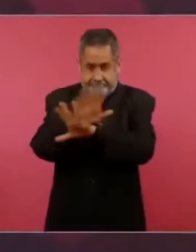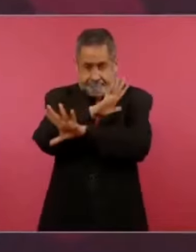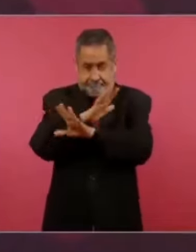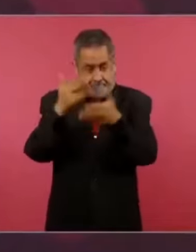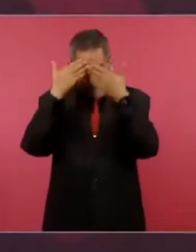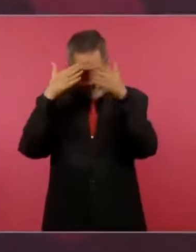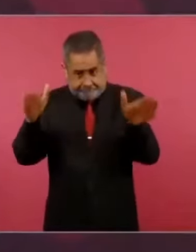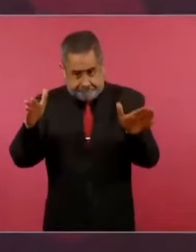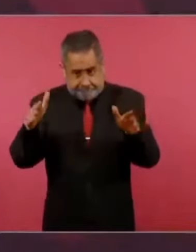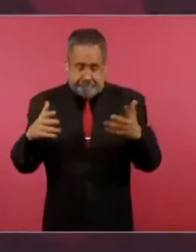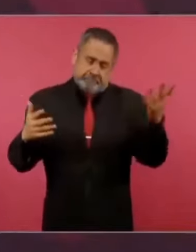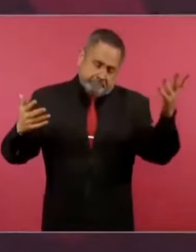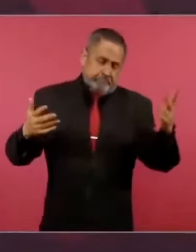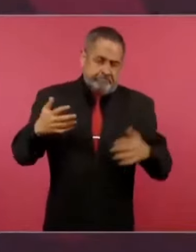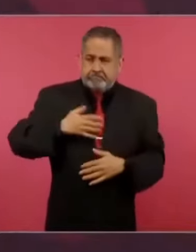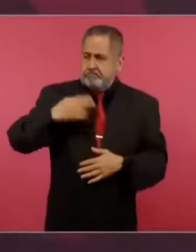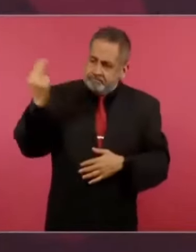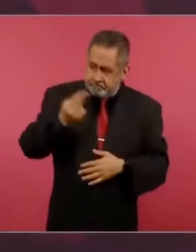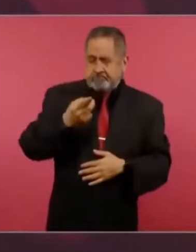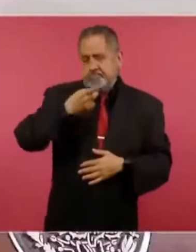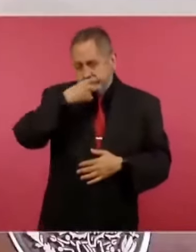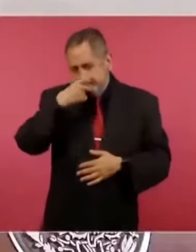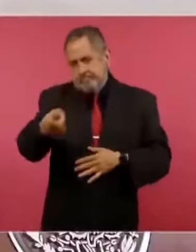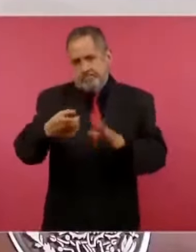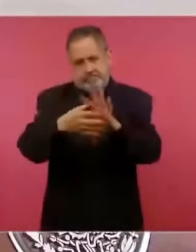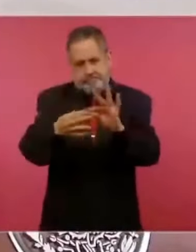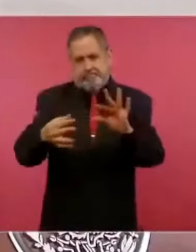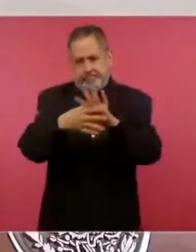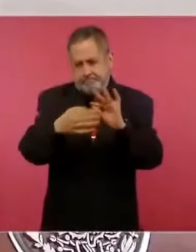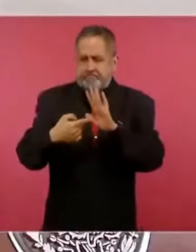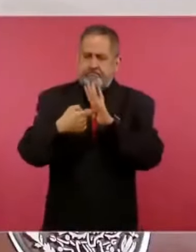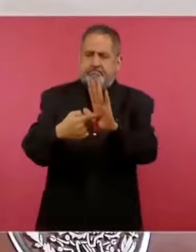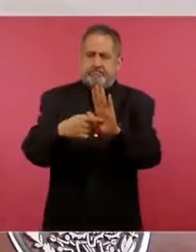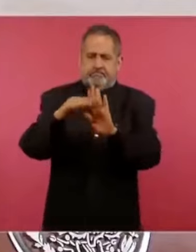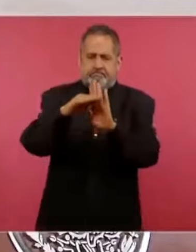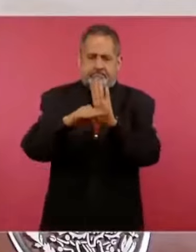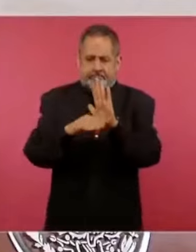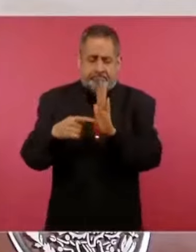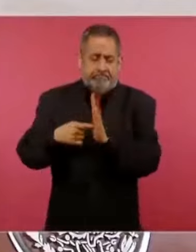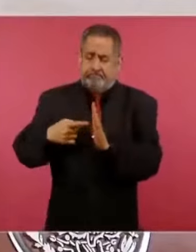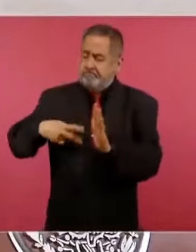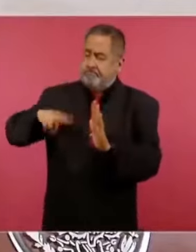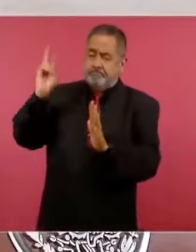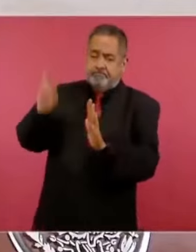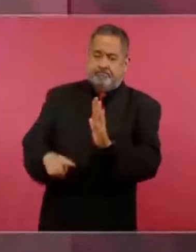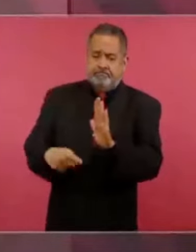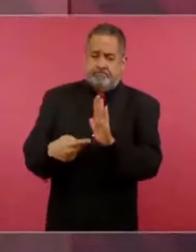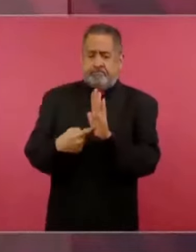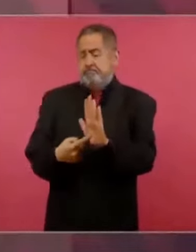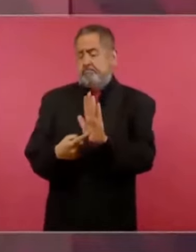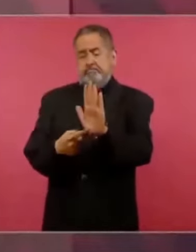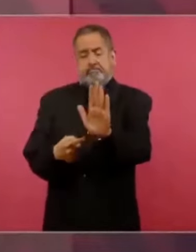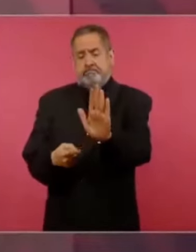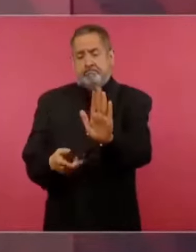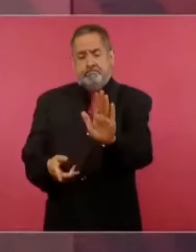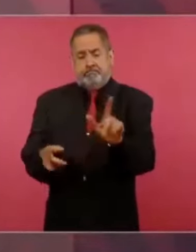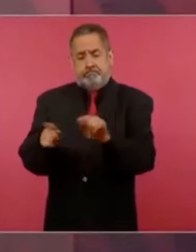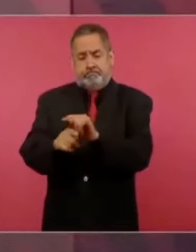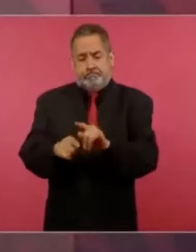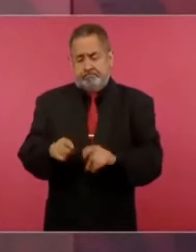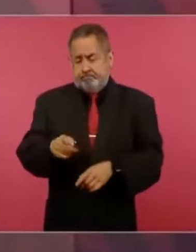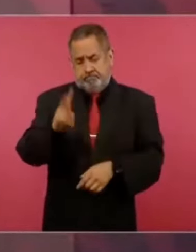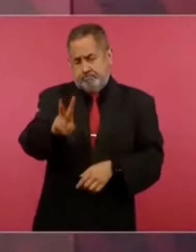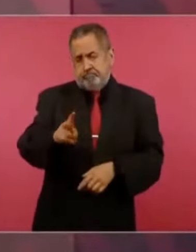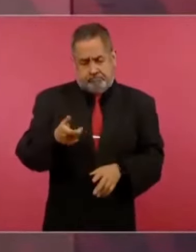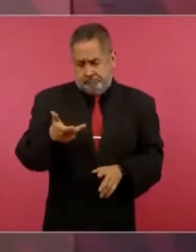actuar con apego a la verdad y llamar a las cosas